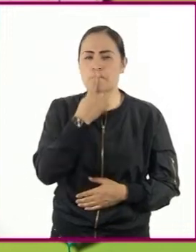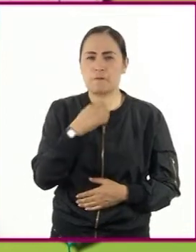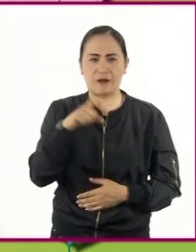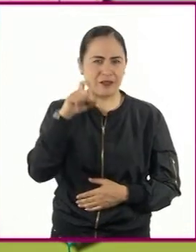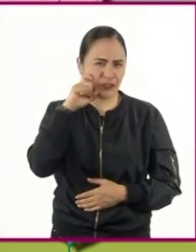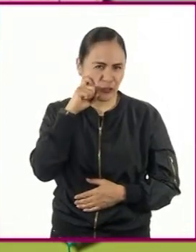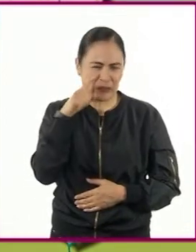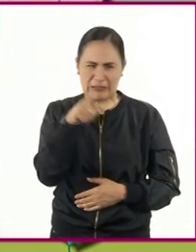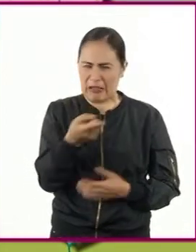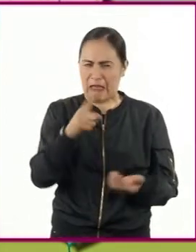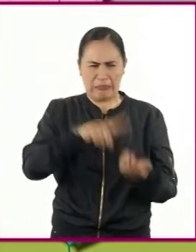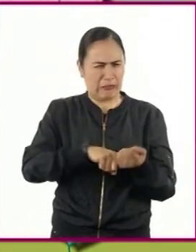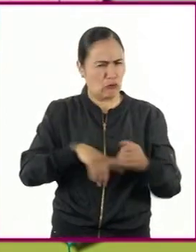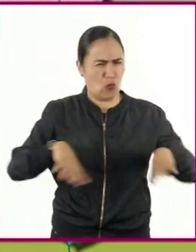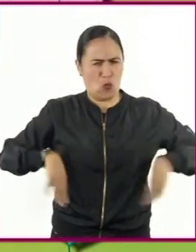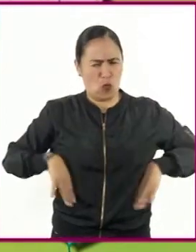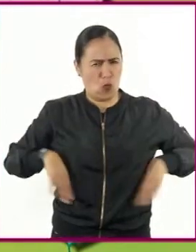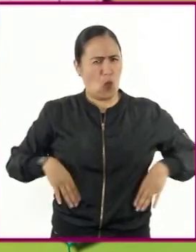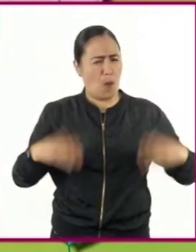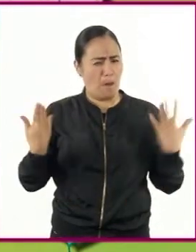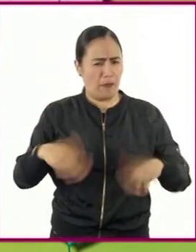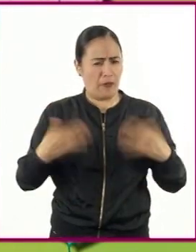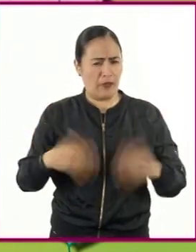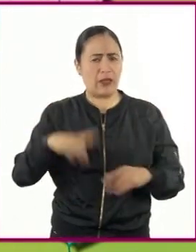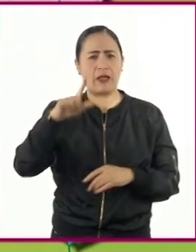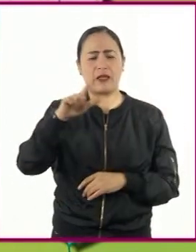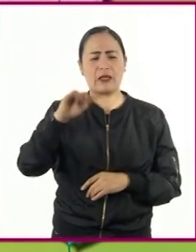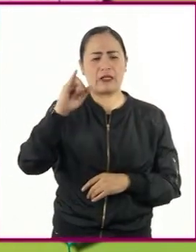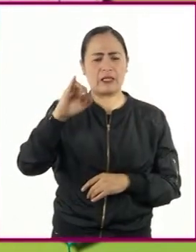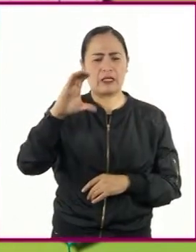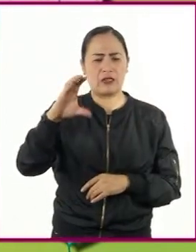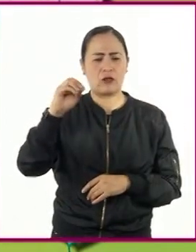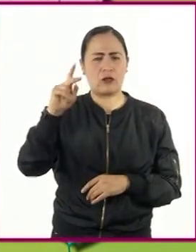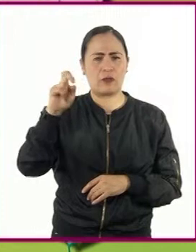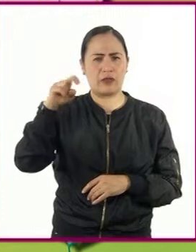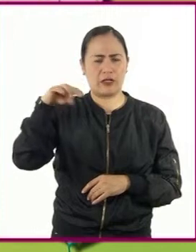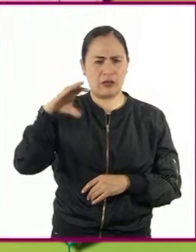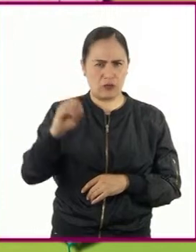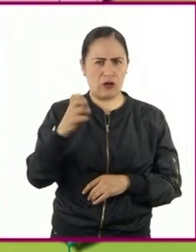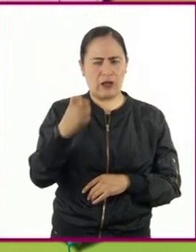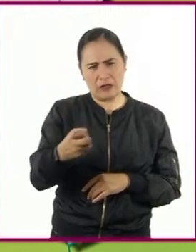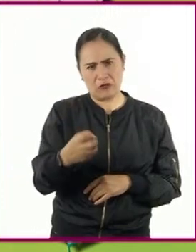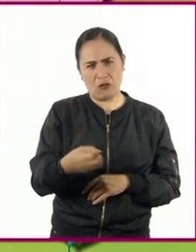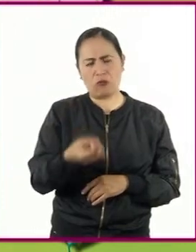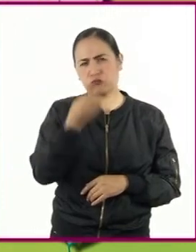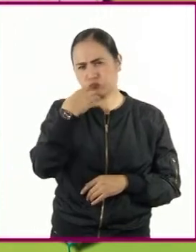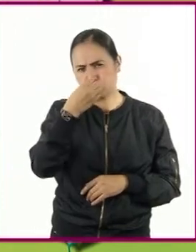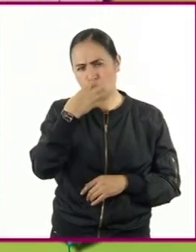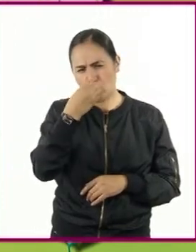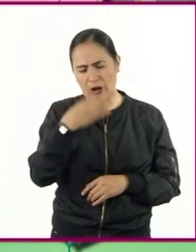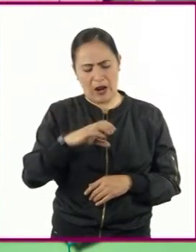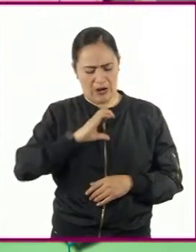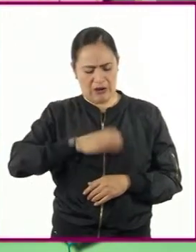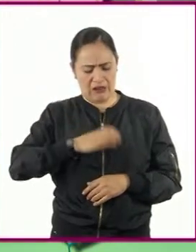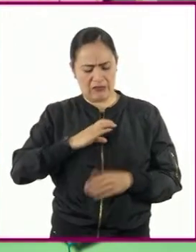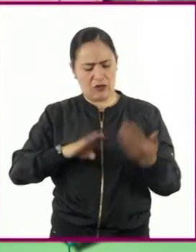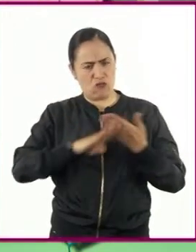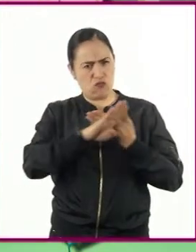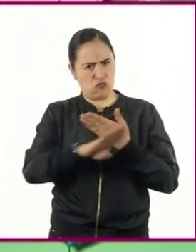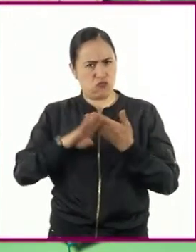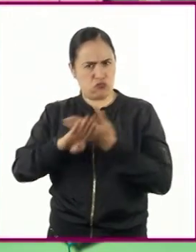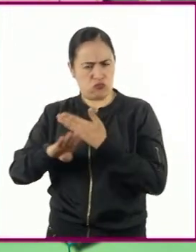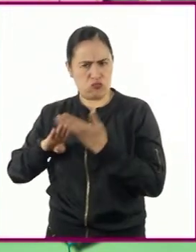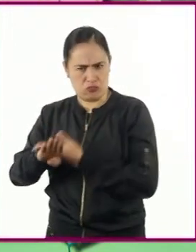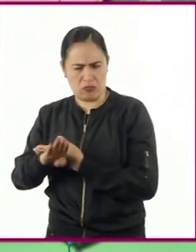alimento con muchas propiedades, que produce licopeno, que es un antioxidante que ayuda a reducir el riesgo de algunos tipos de cáncer. Se requiere